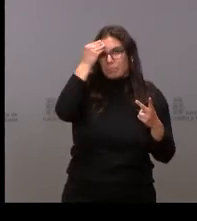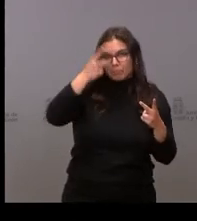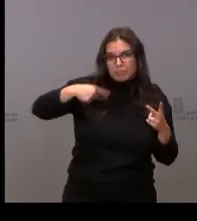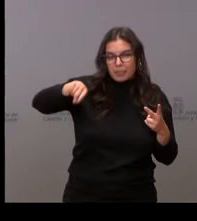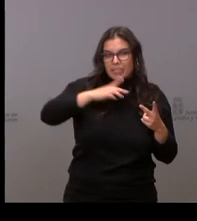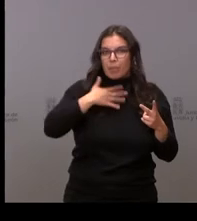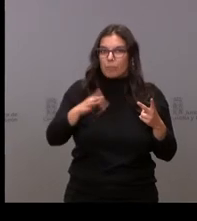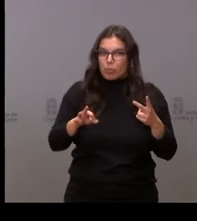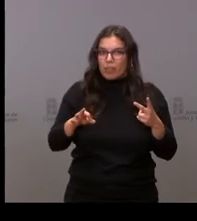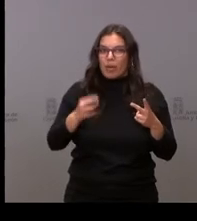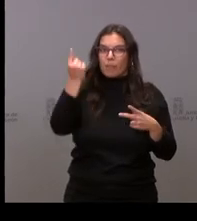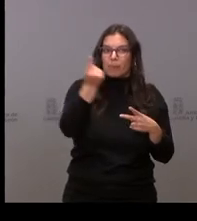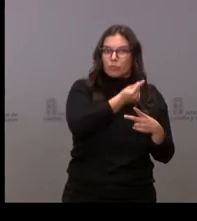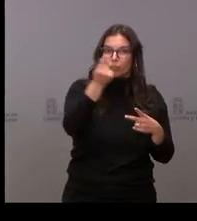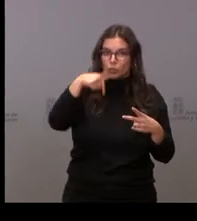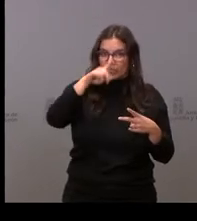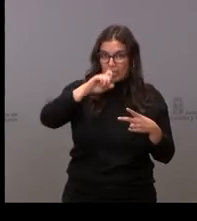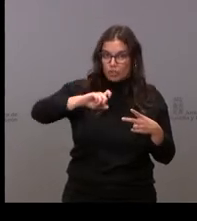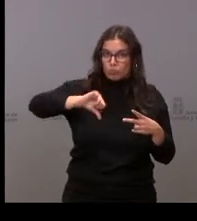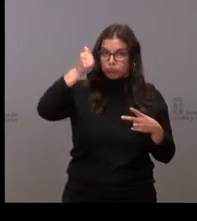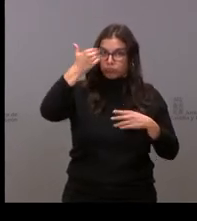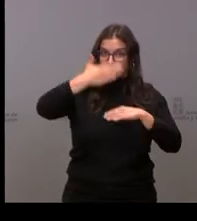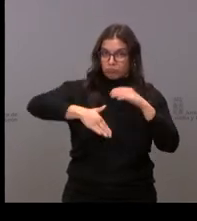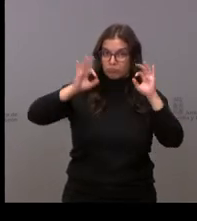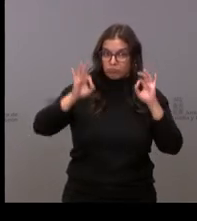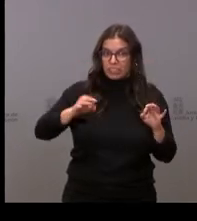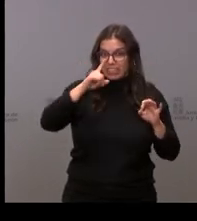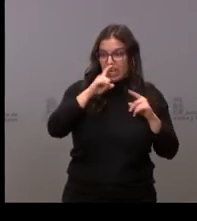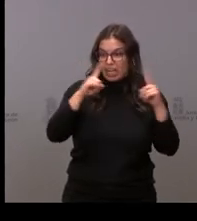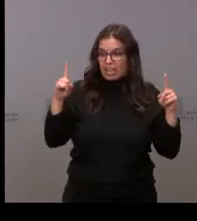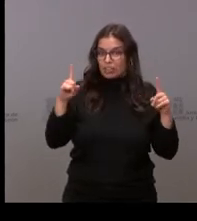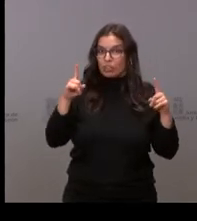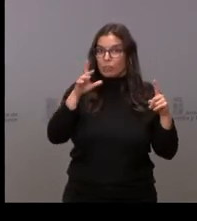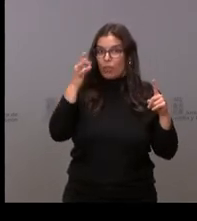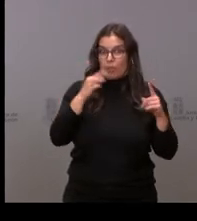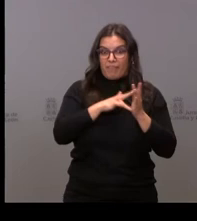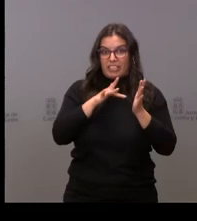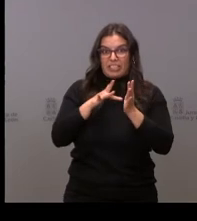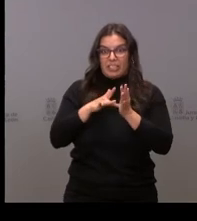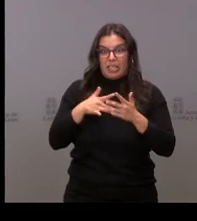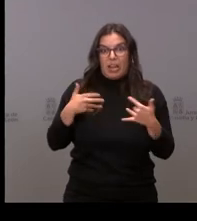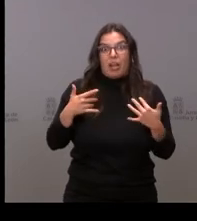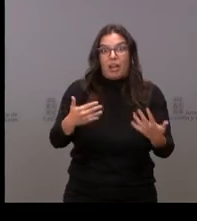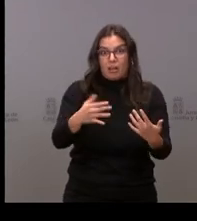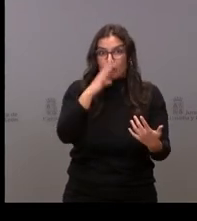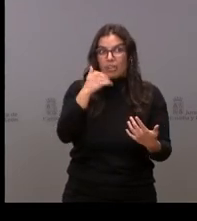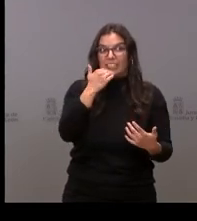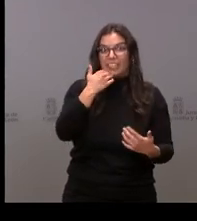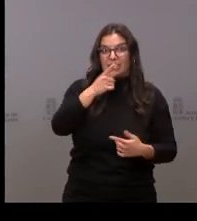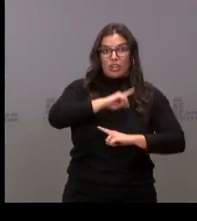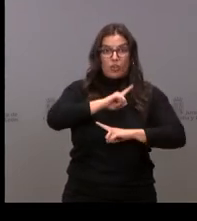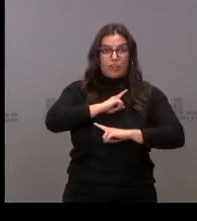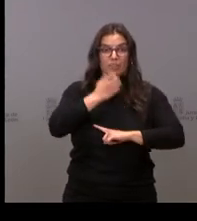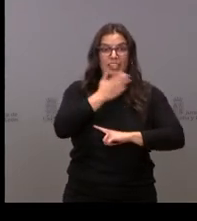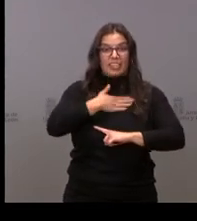llegar a aprobar los presupuestos este año porque aparentemente el calendario va a tener que ser trepidante visto que ya casi estamos en noviembre si